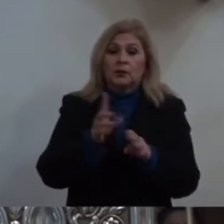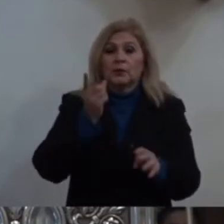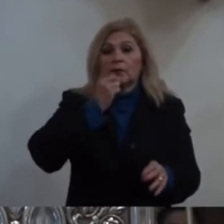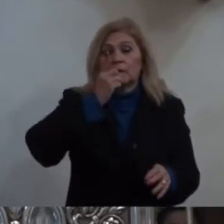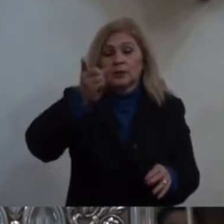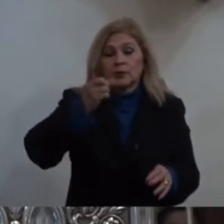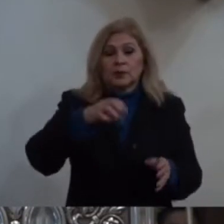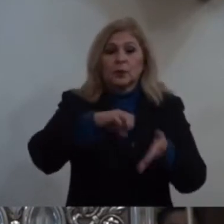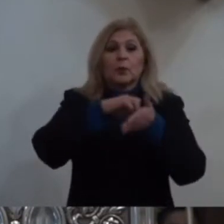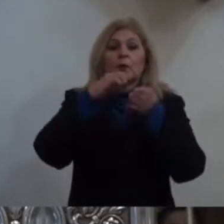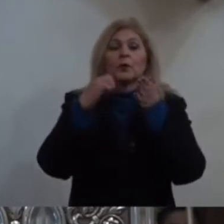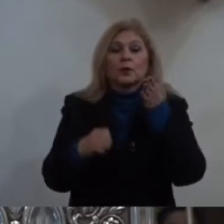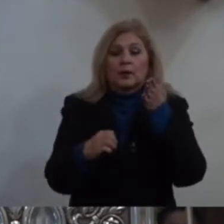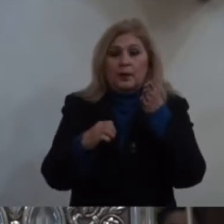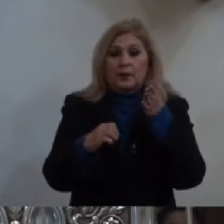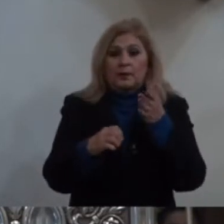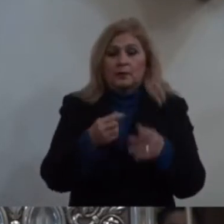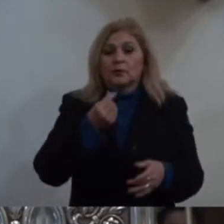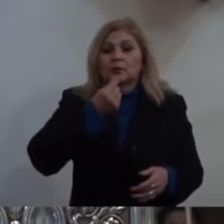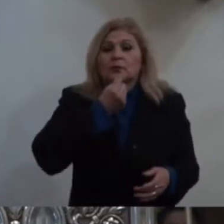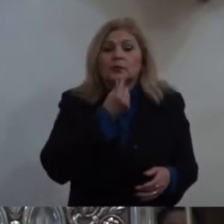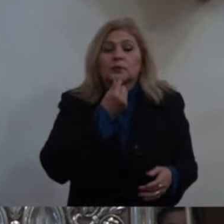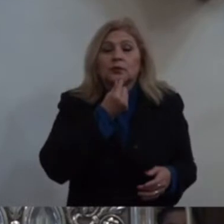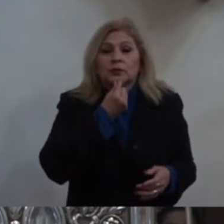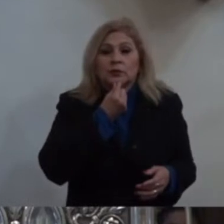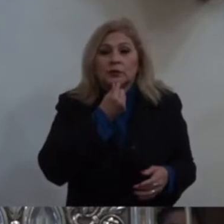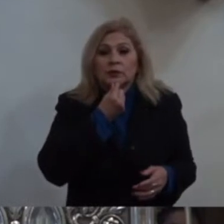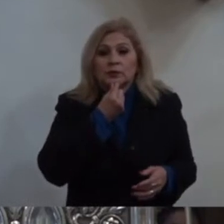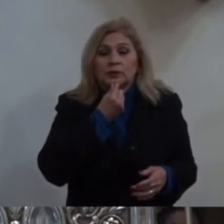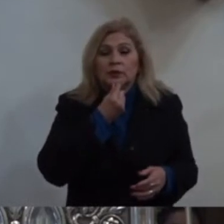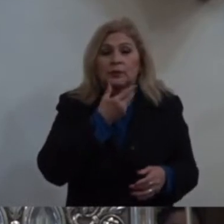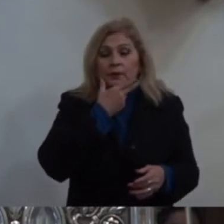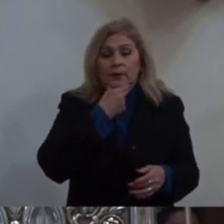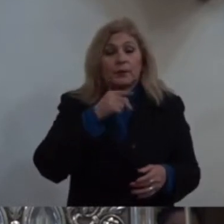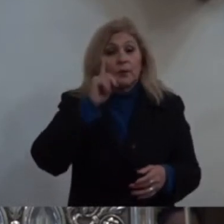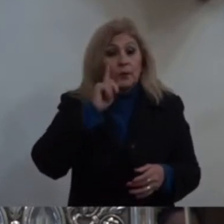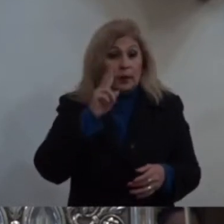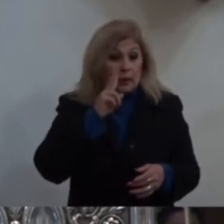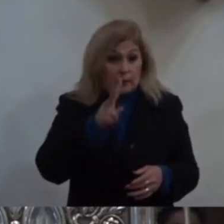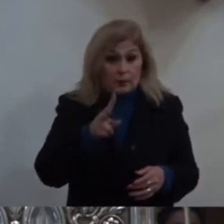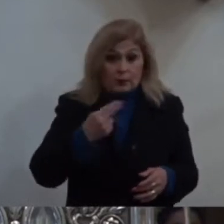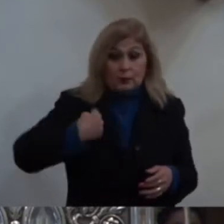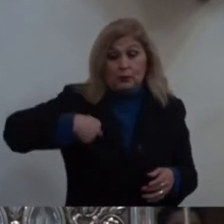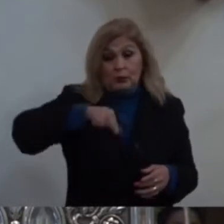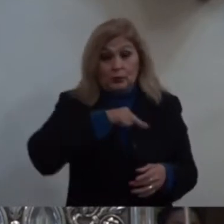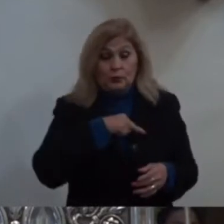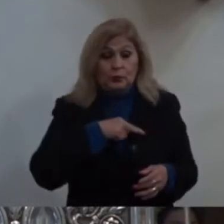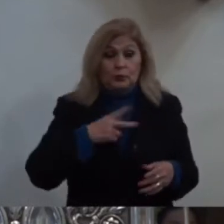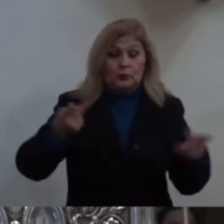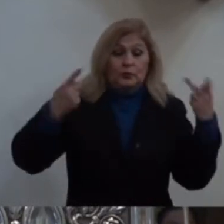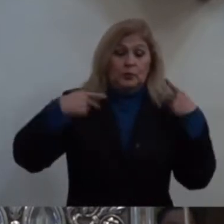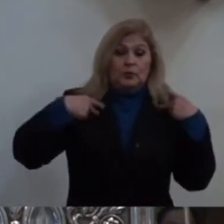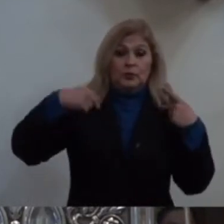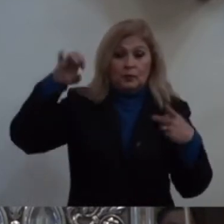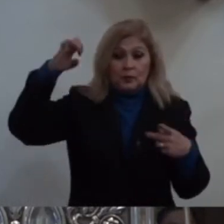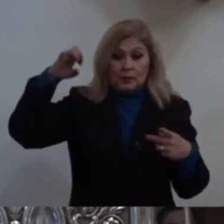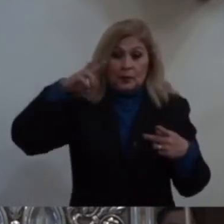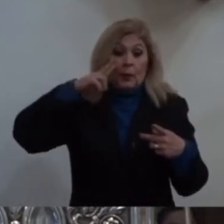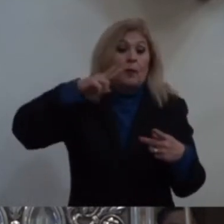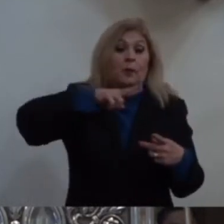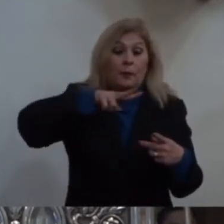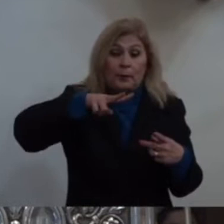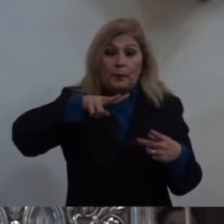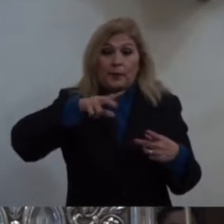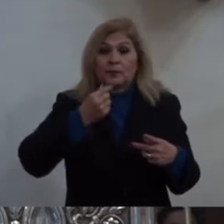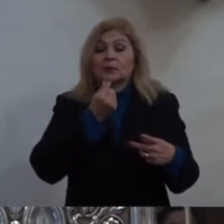a un niño A una niña Miramos nuestro presente Pero también